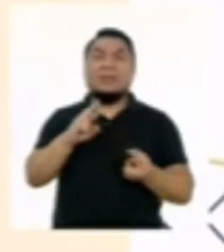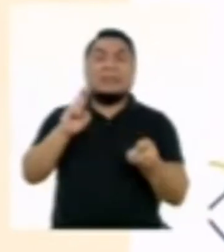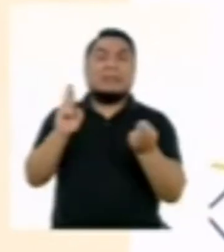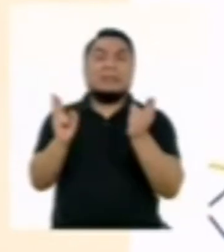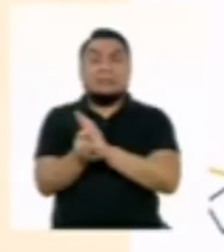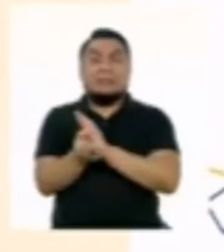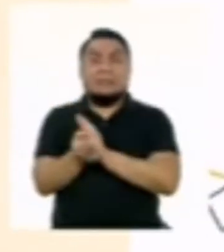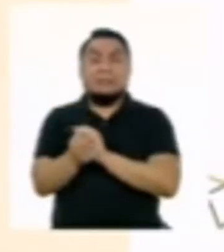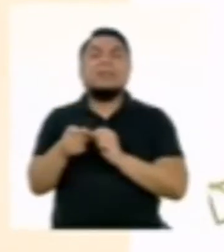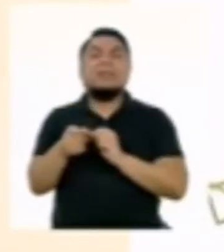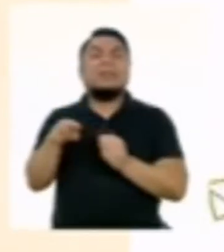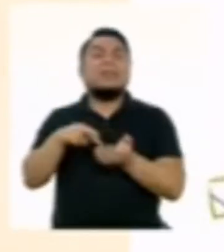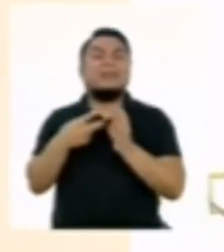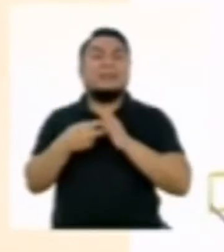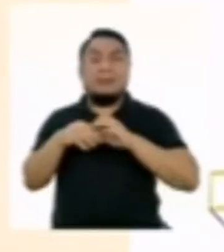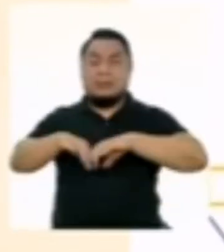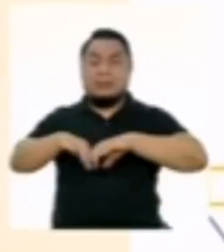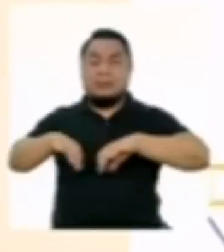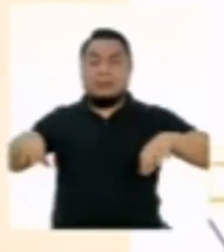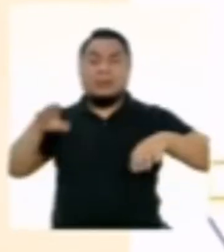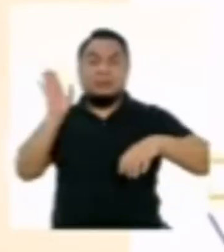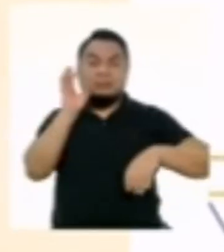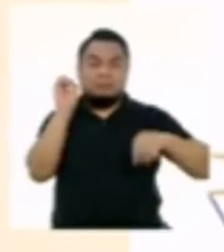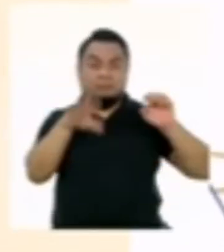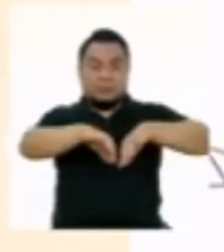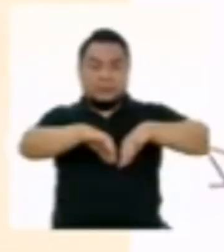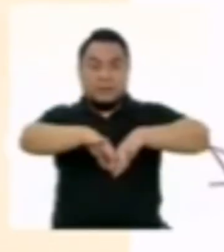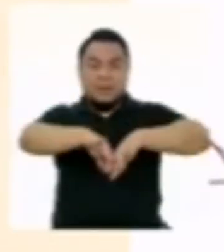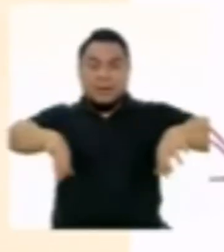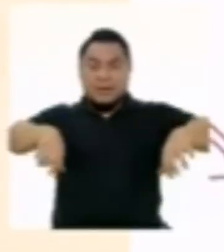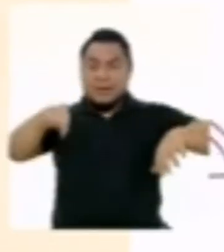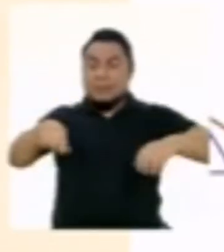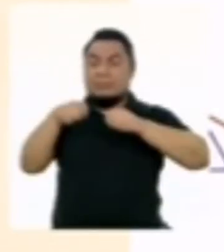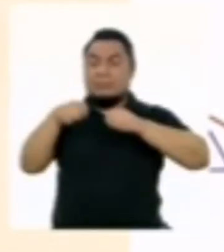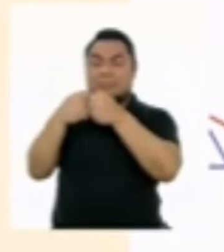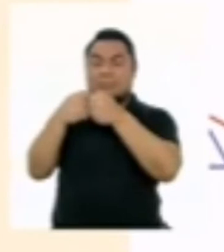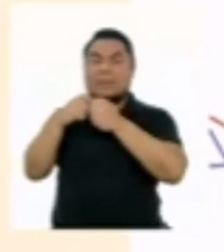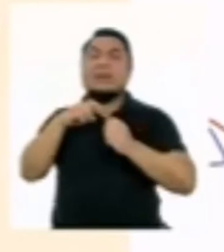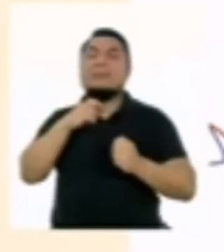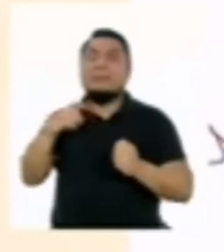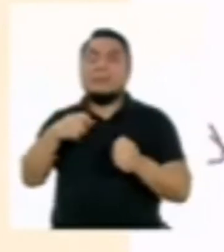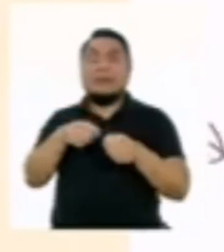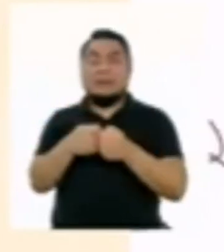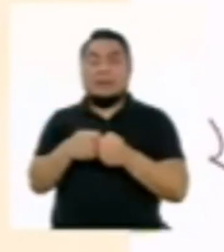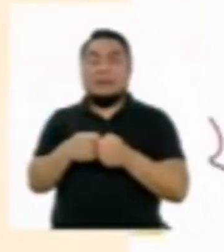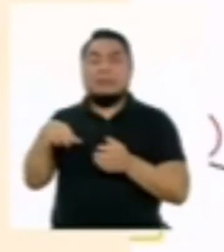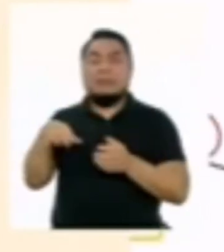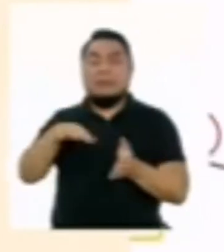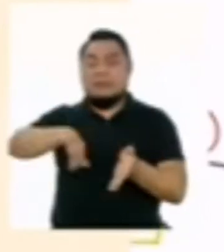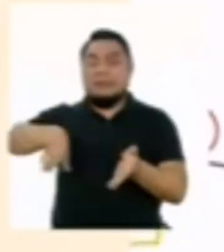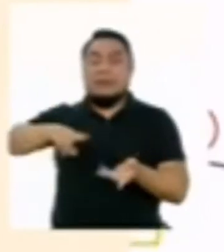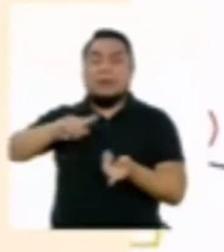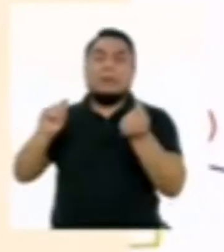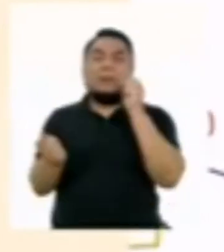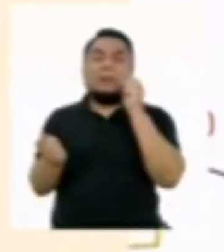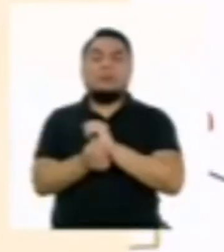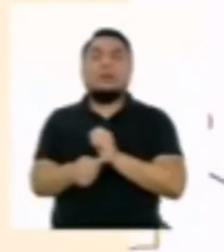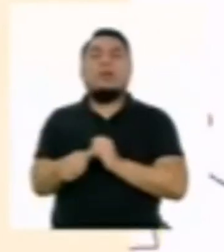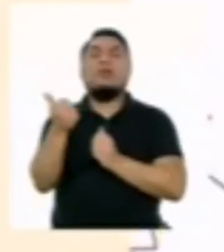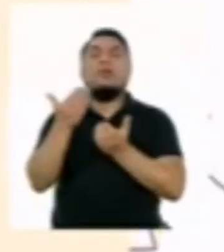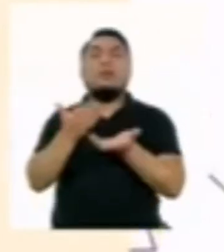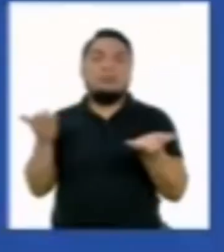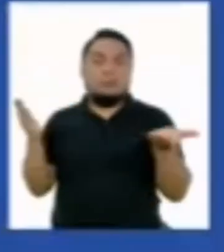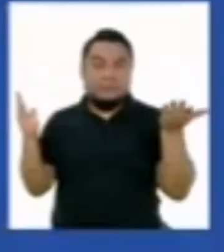Esto implica separar nuestros residuos sólidos para que los plazos, metales y cartones puedan ser convertidos en